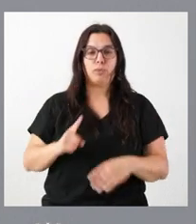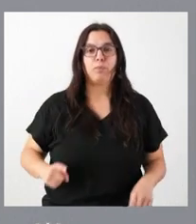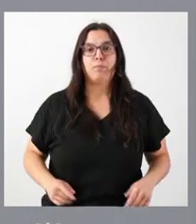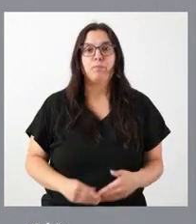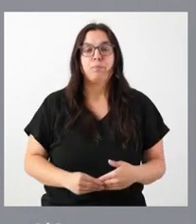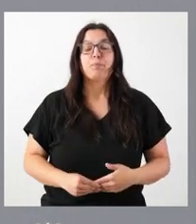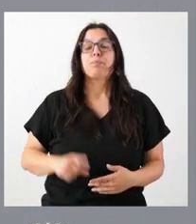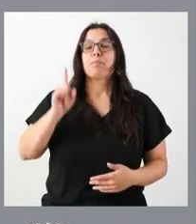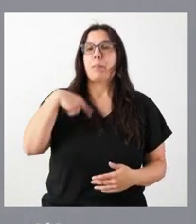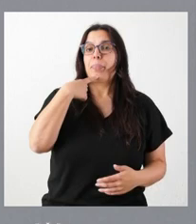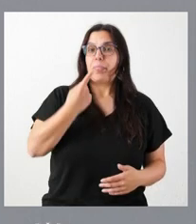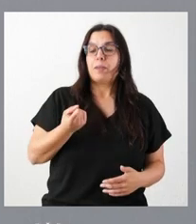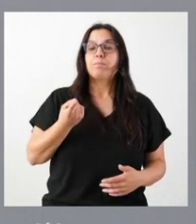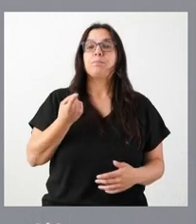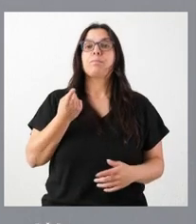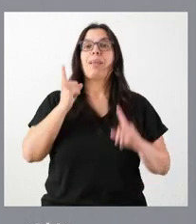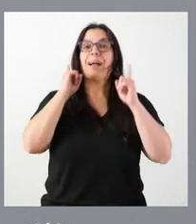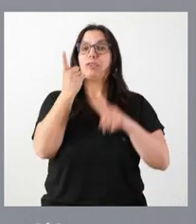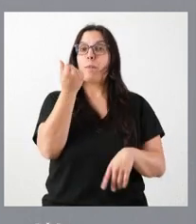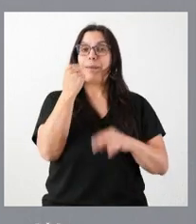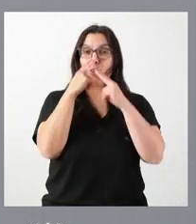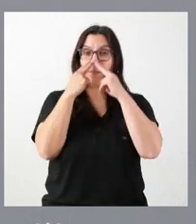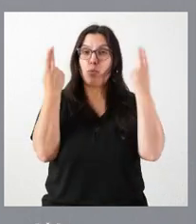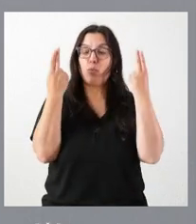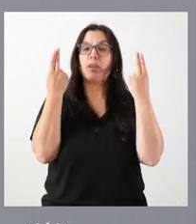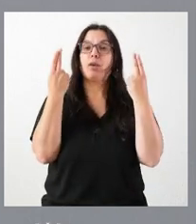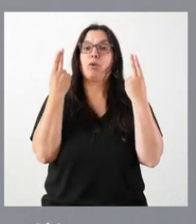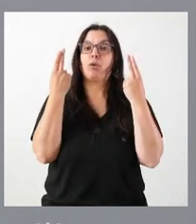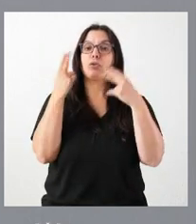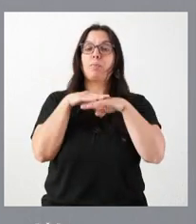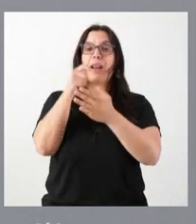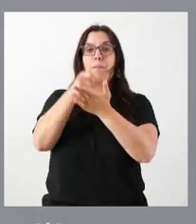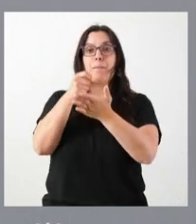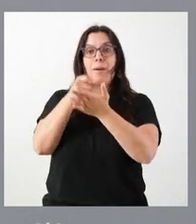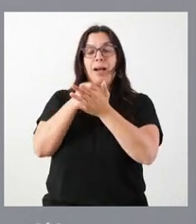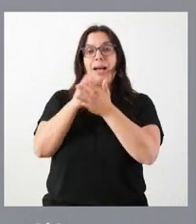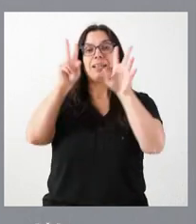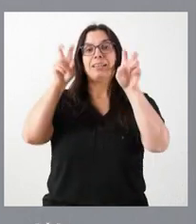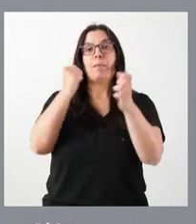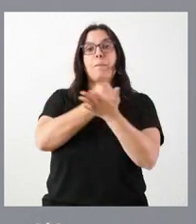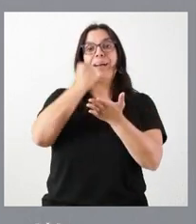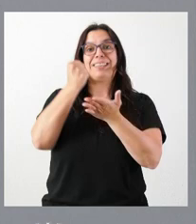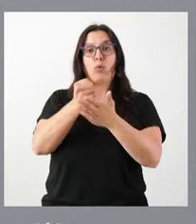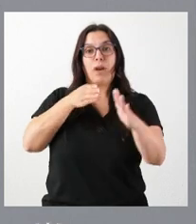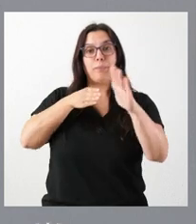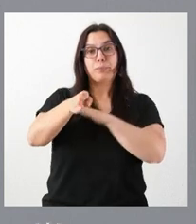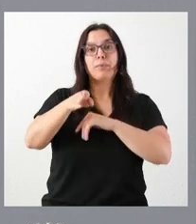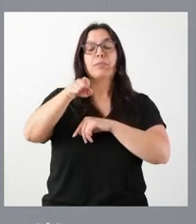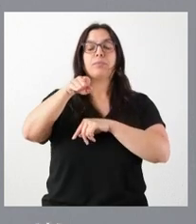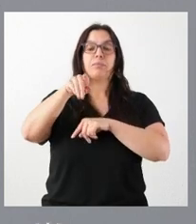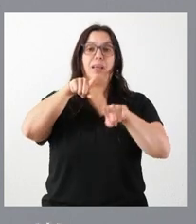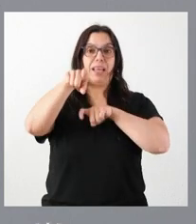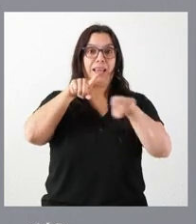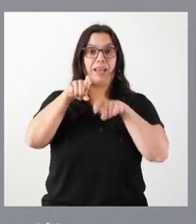significarles que en el caso de los precios públicos que tendrán que pagar las familias para la matrícula de la EBAU, de la evaluación del